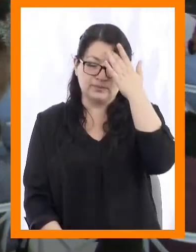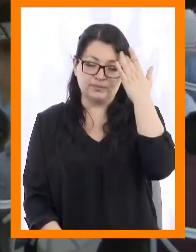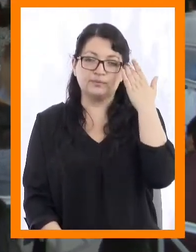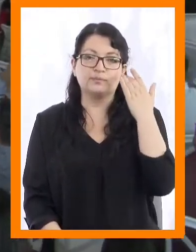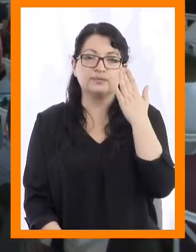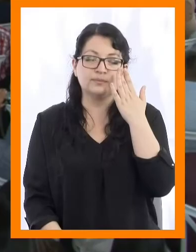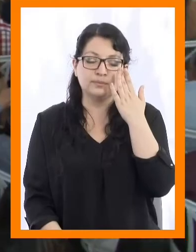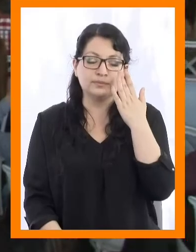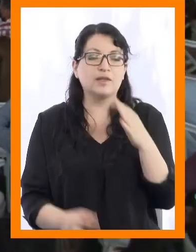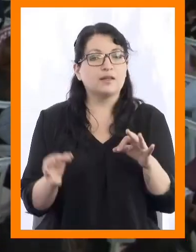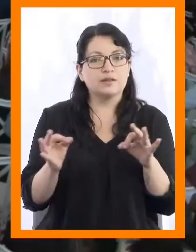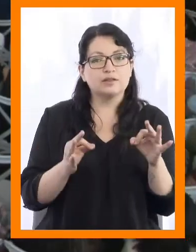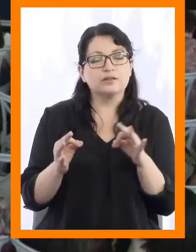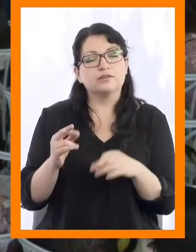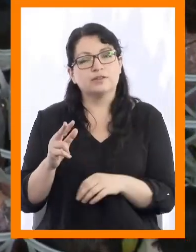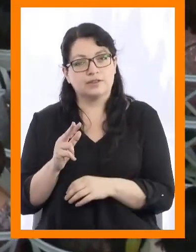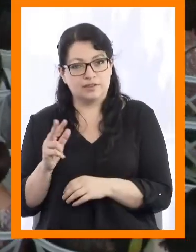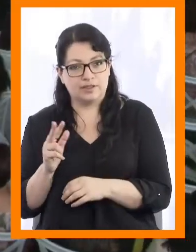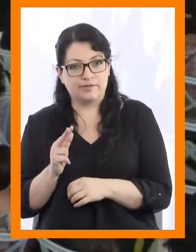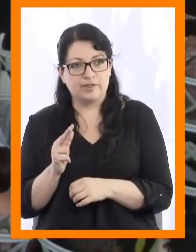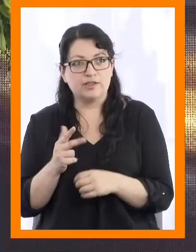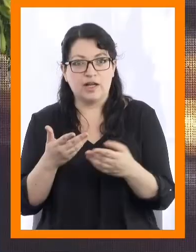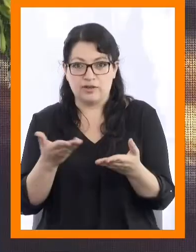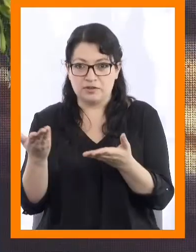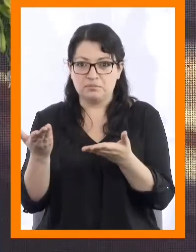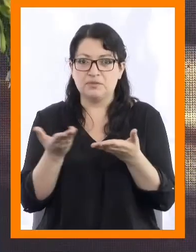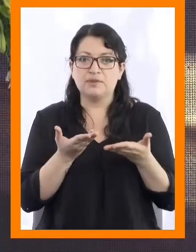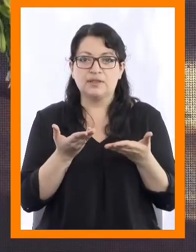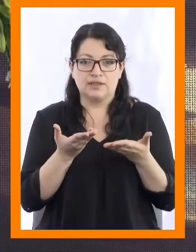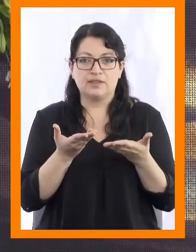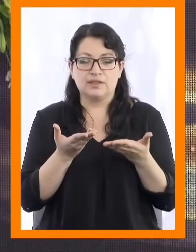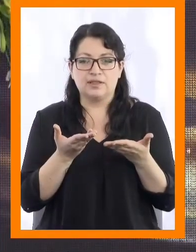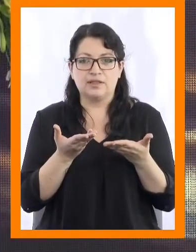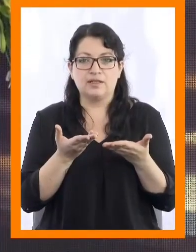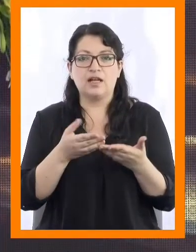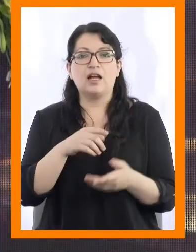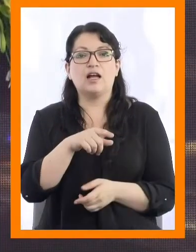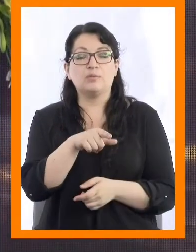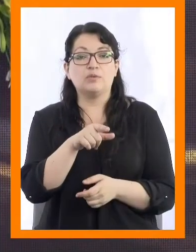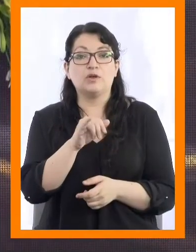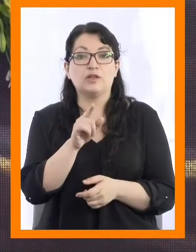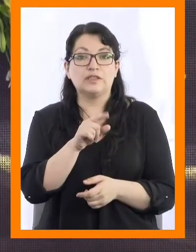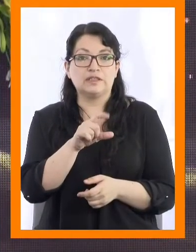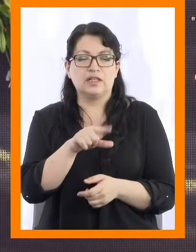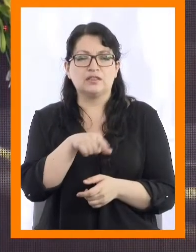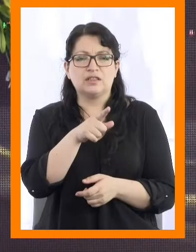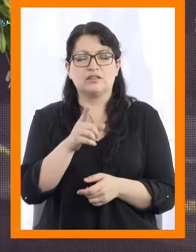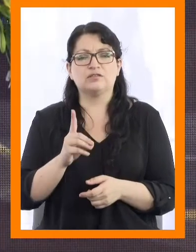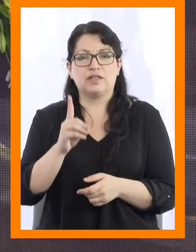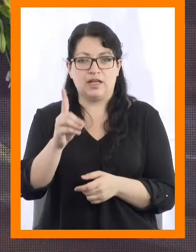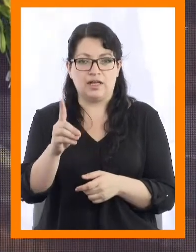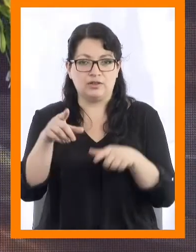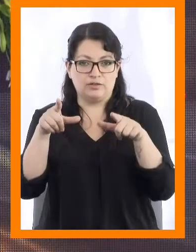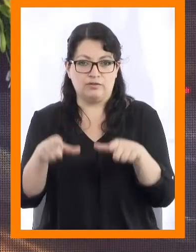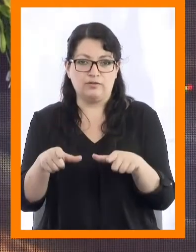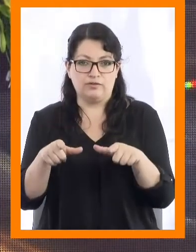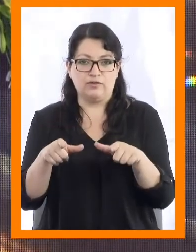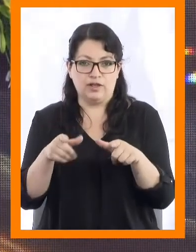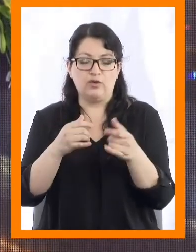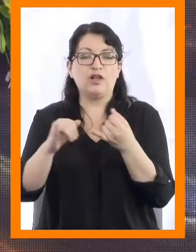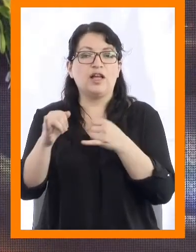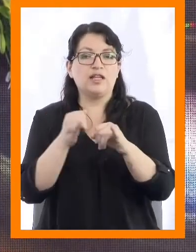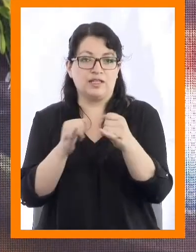Señoras y señores, invitamos a continuación al señor Gonzalo Islas, decano de la Facultad de Ingeniería y Negocios,